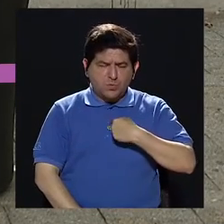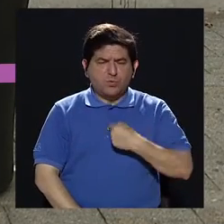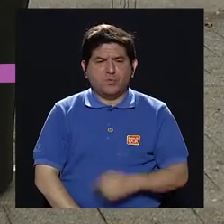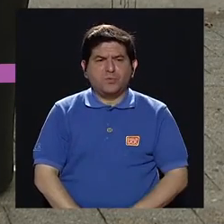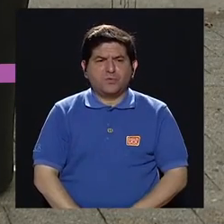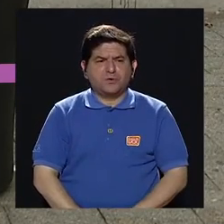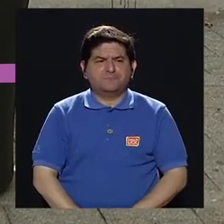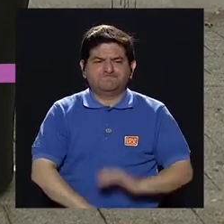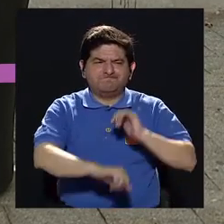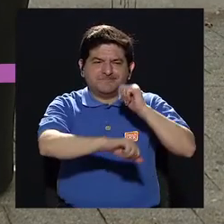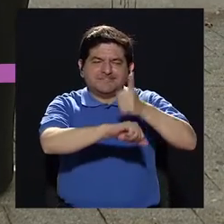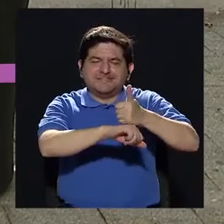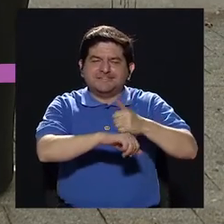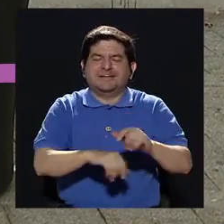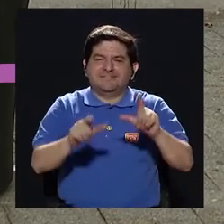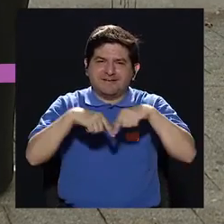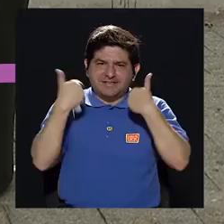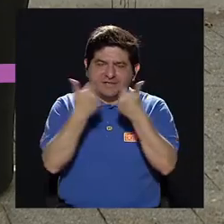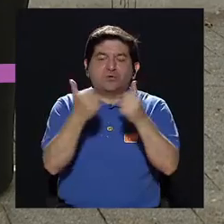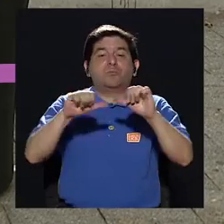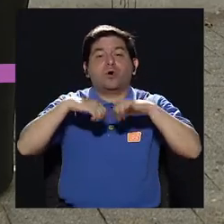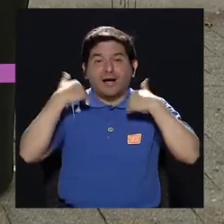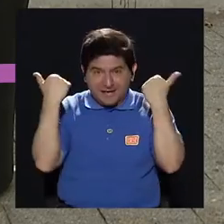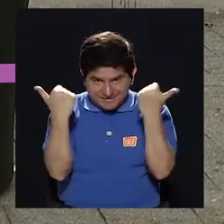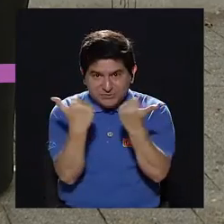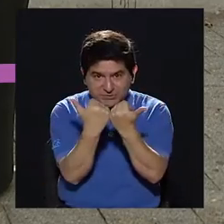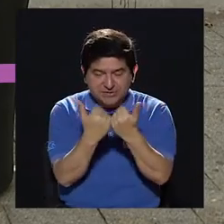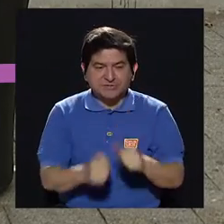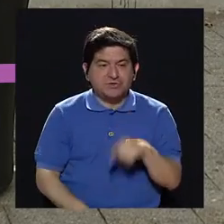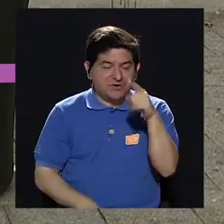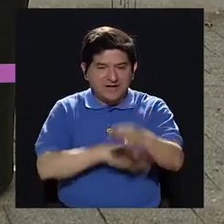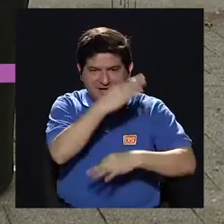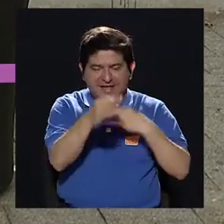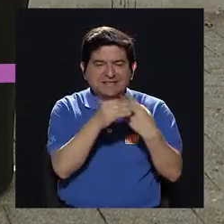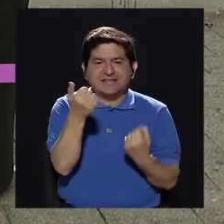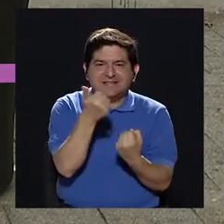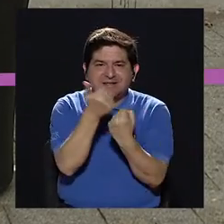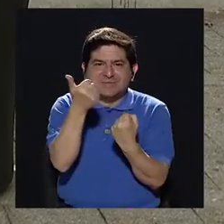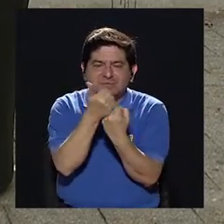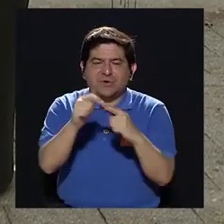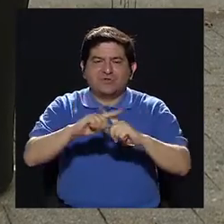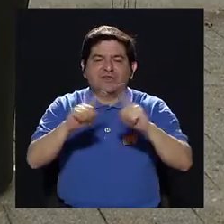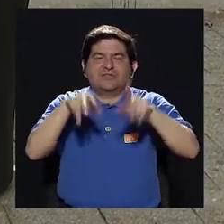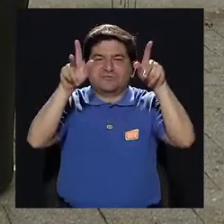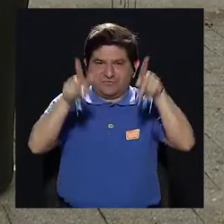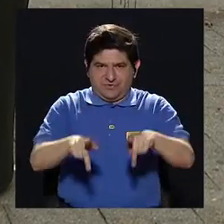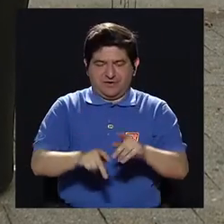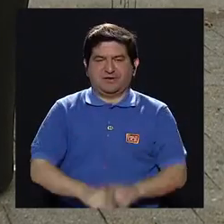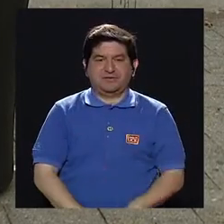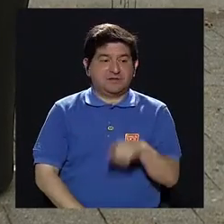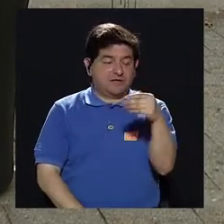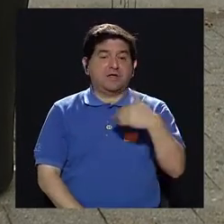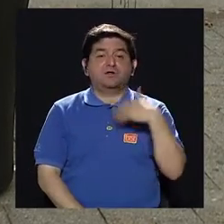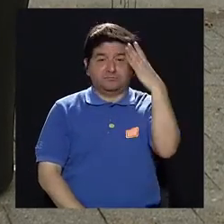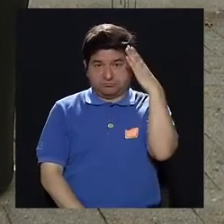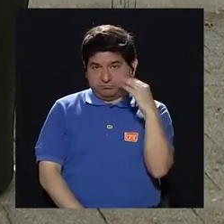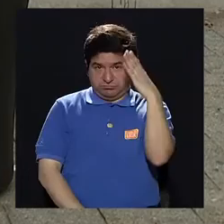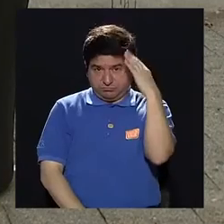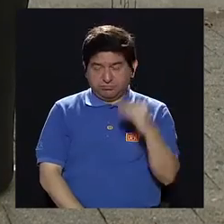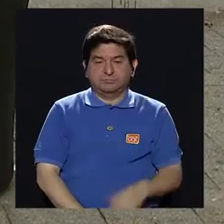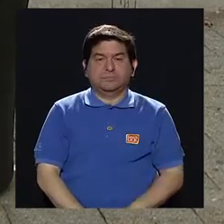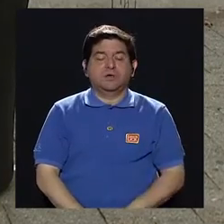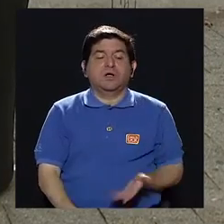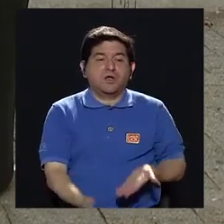recibe, por eso es que creamos el grupo, ¿verdad? La asociación para poder recibir ese tipo de apoyo de otras personas que tienen más